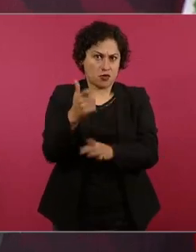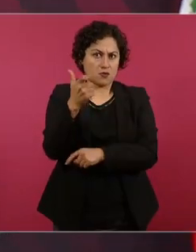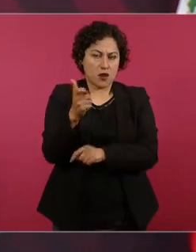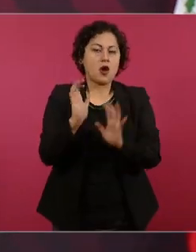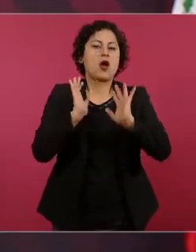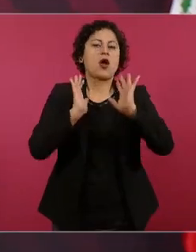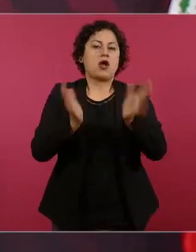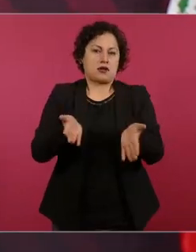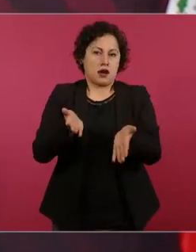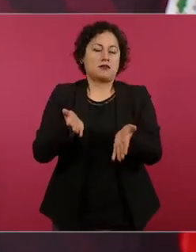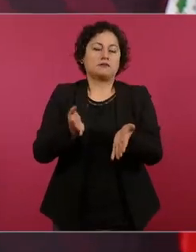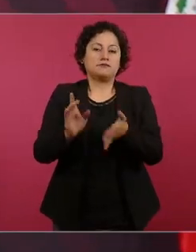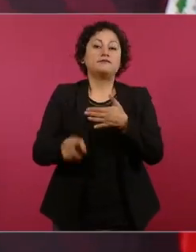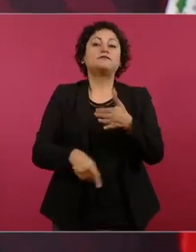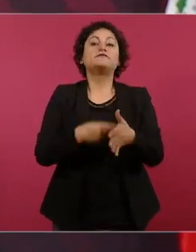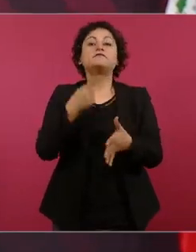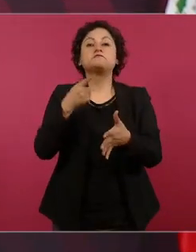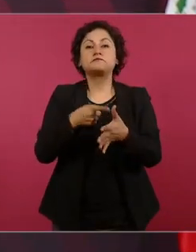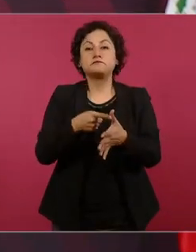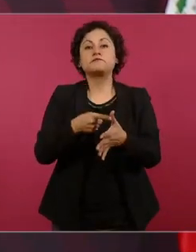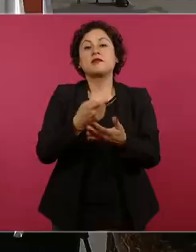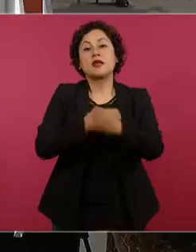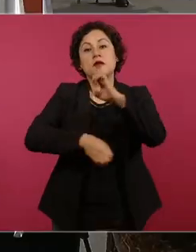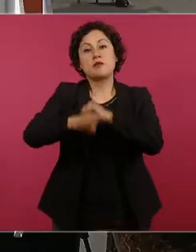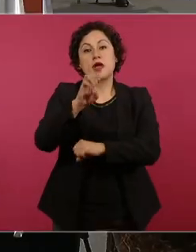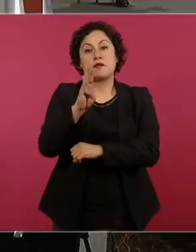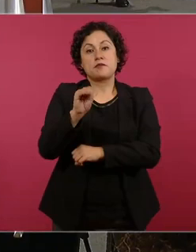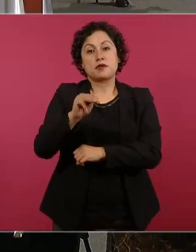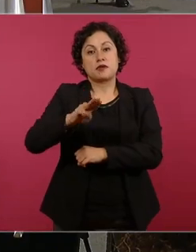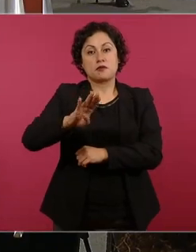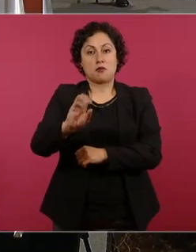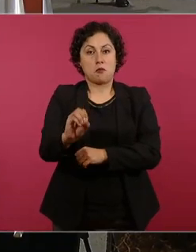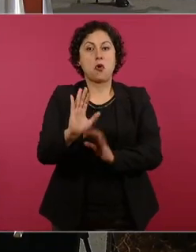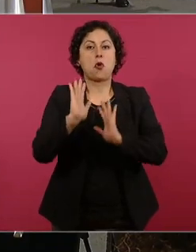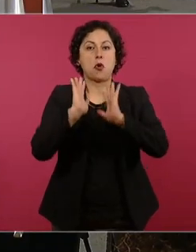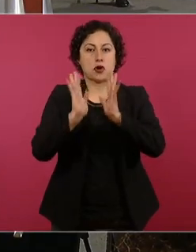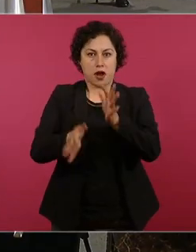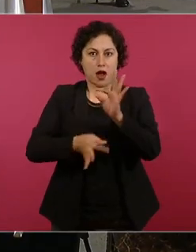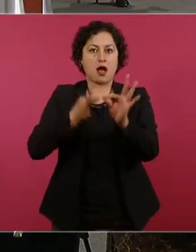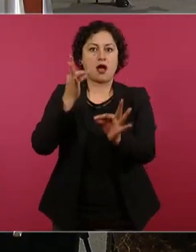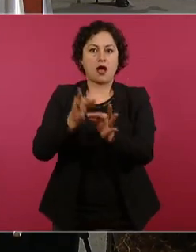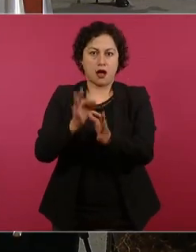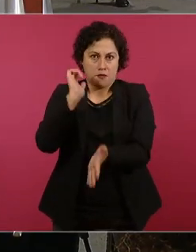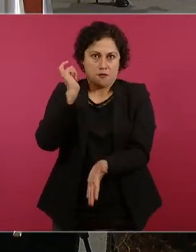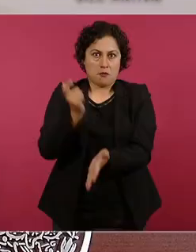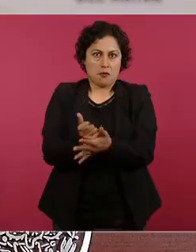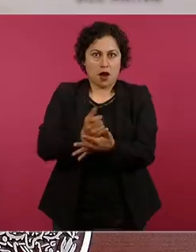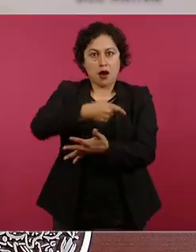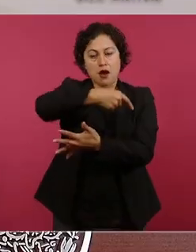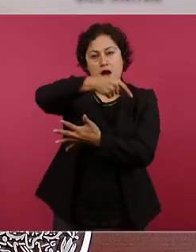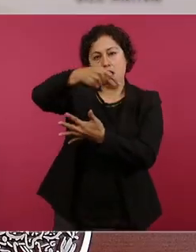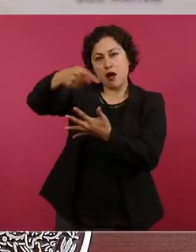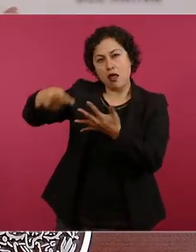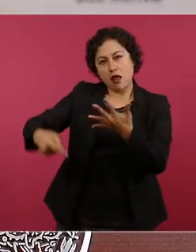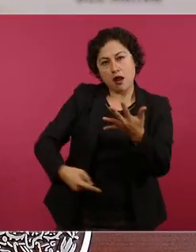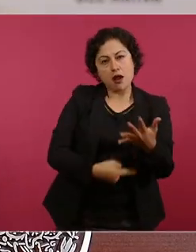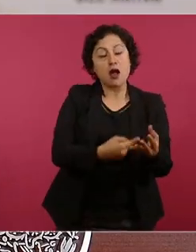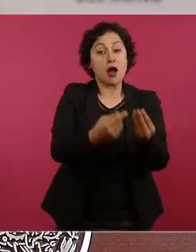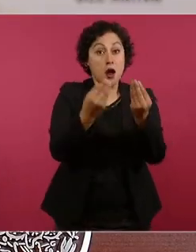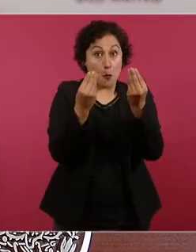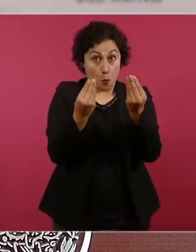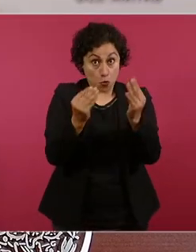Bimbo pagó impuestos y así muchos están